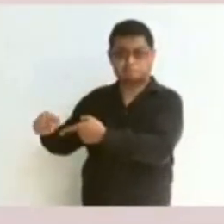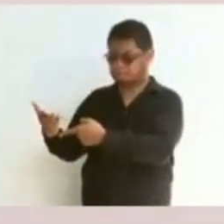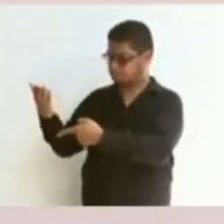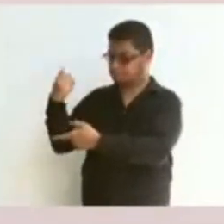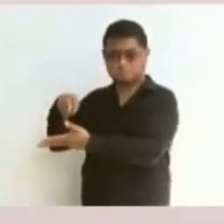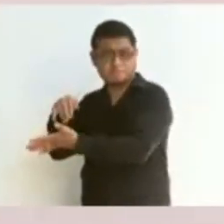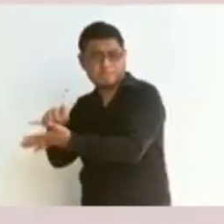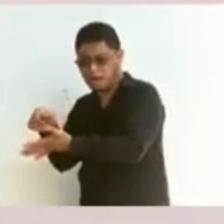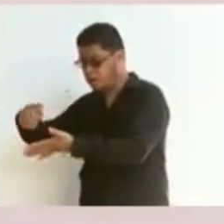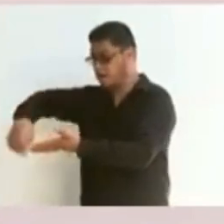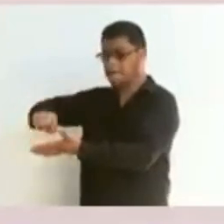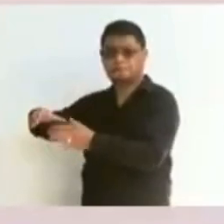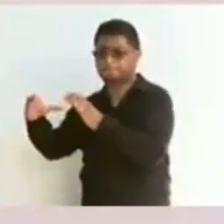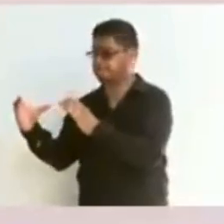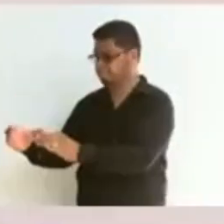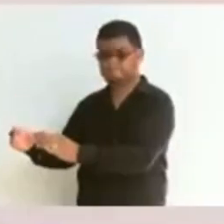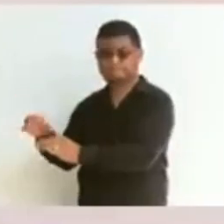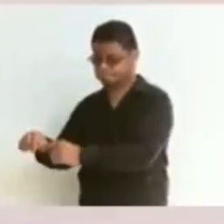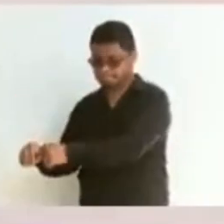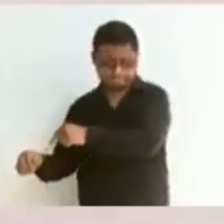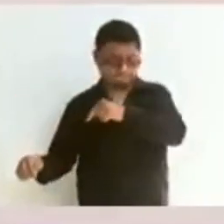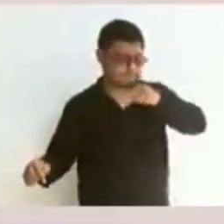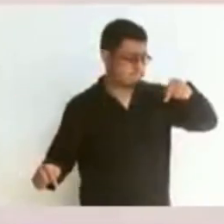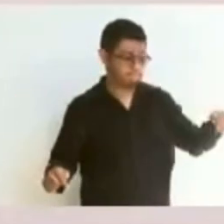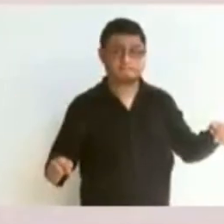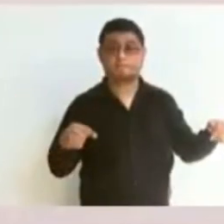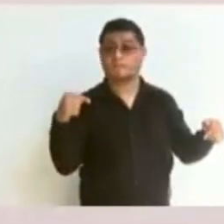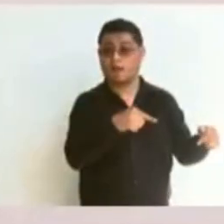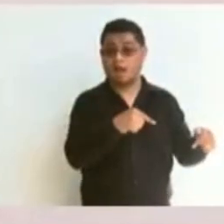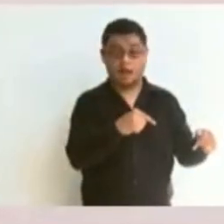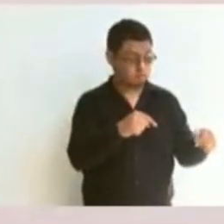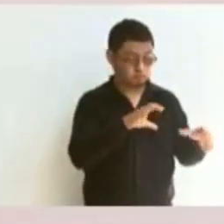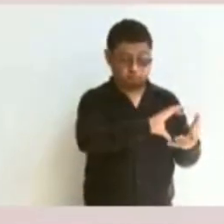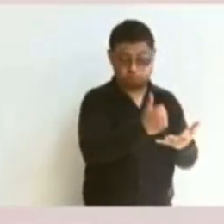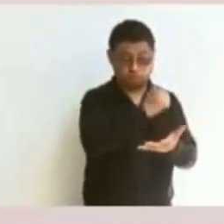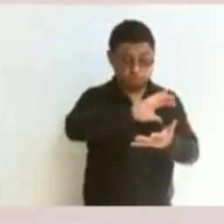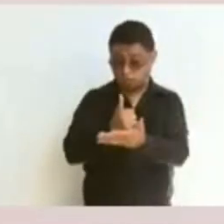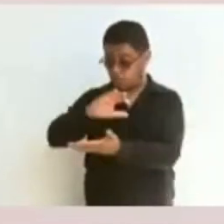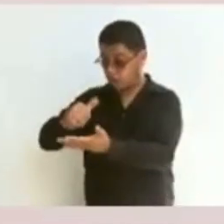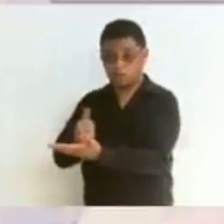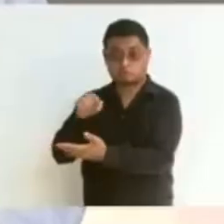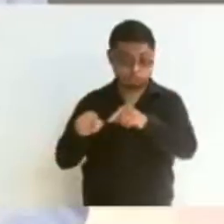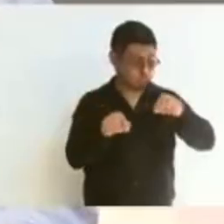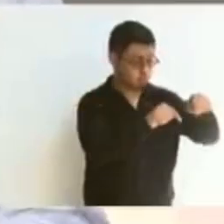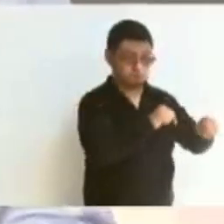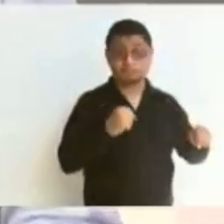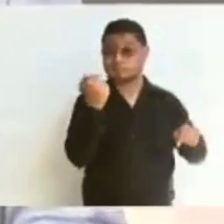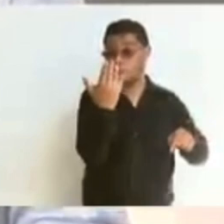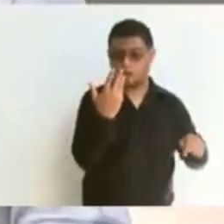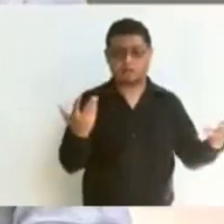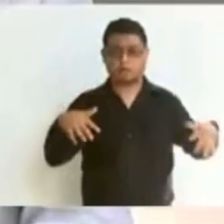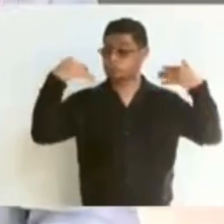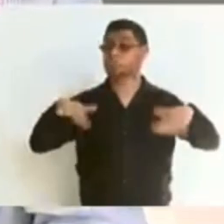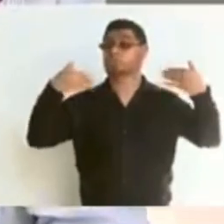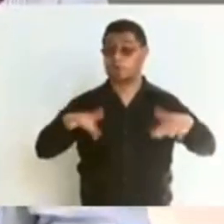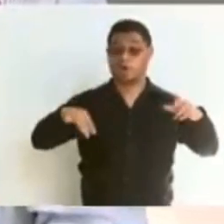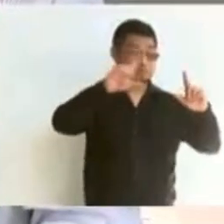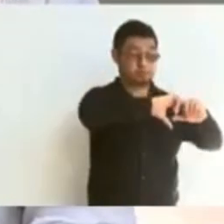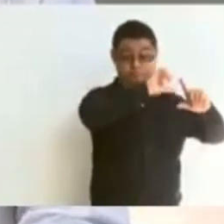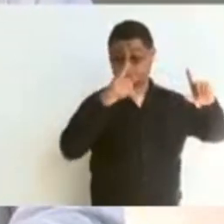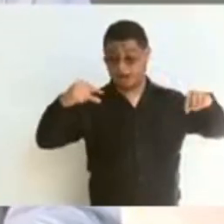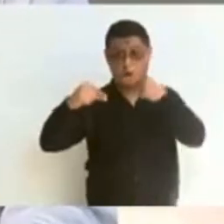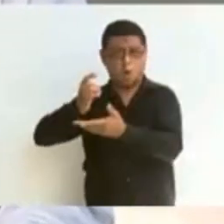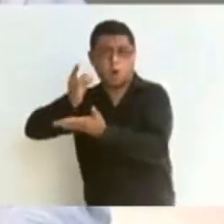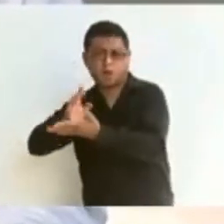maya, con sus 50 grandes ciudades. Es una región única en el mundo.